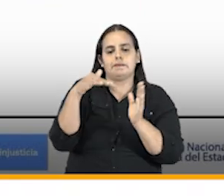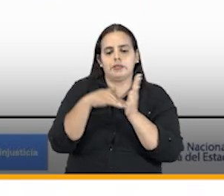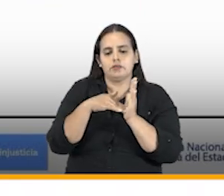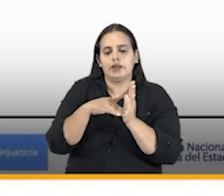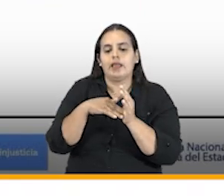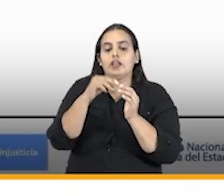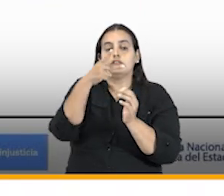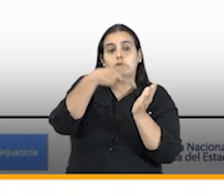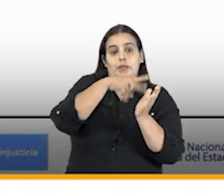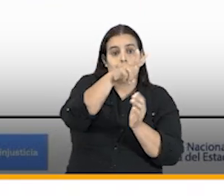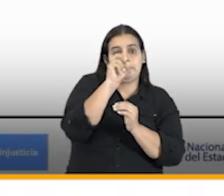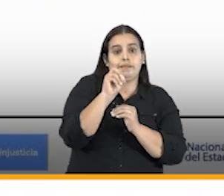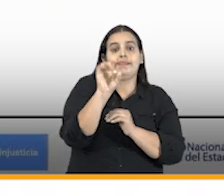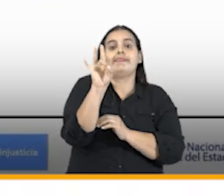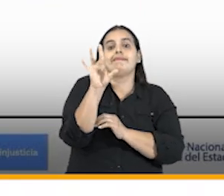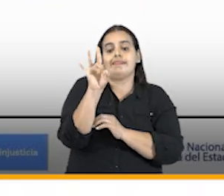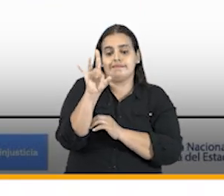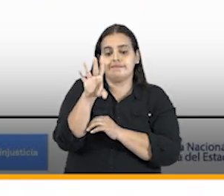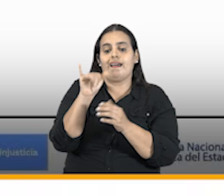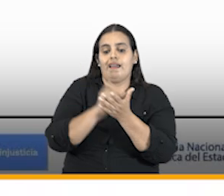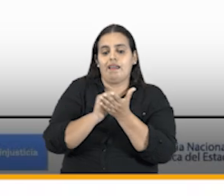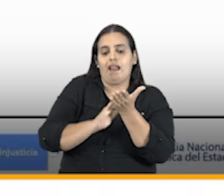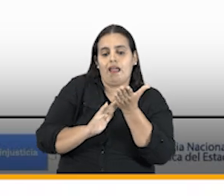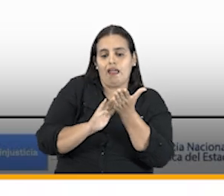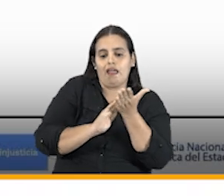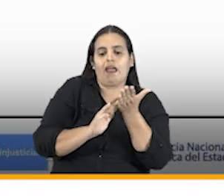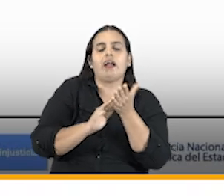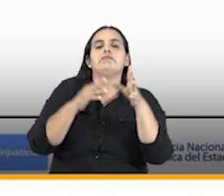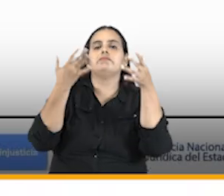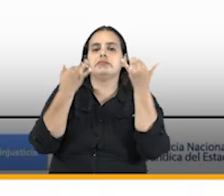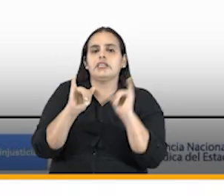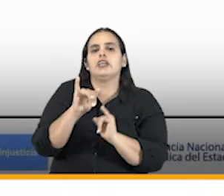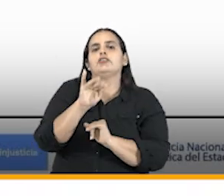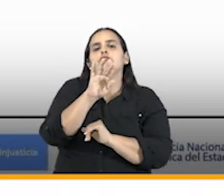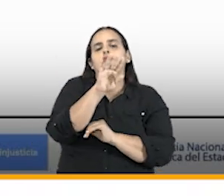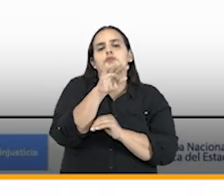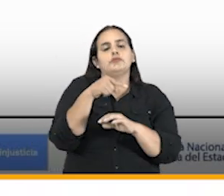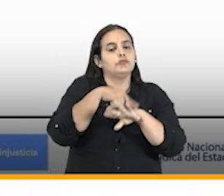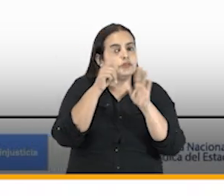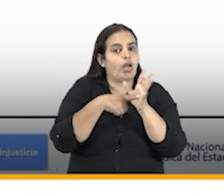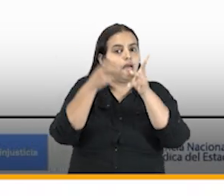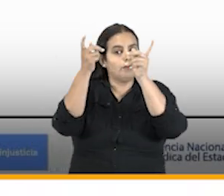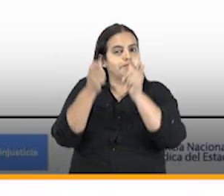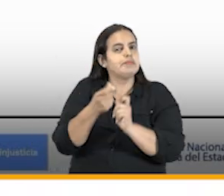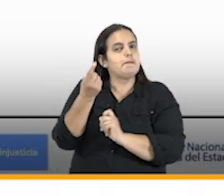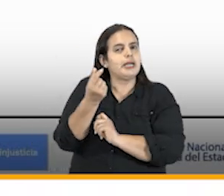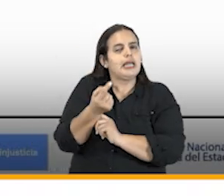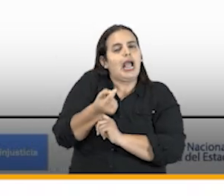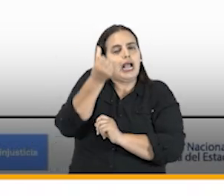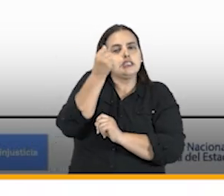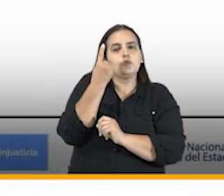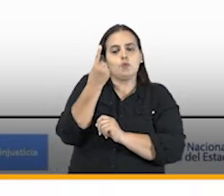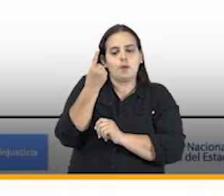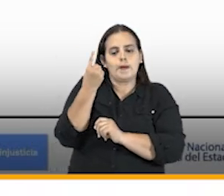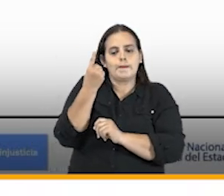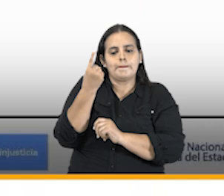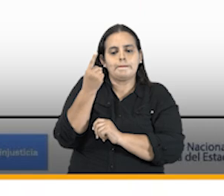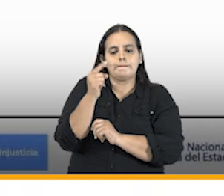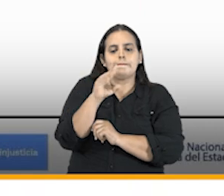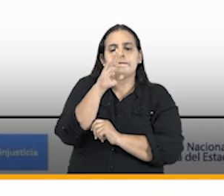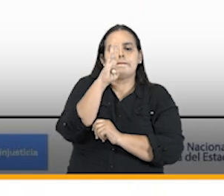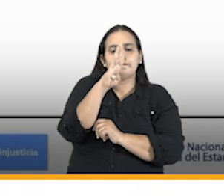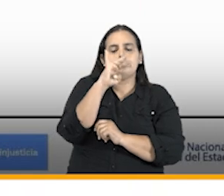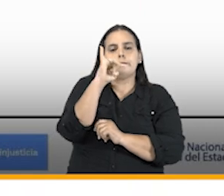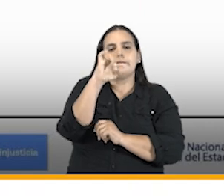el 2020 subimos a 15 controversias solucionadas vía mediación con una cuantía de casi un millón de pesos esto fueron